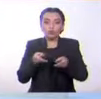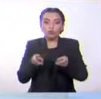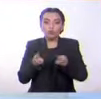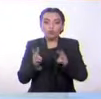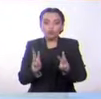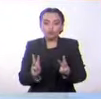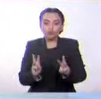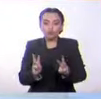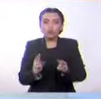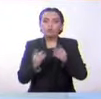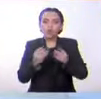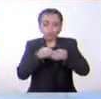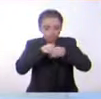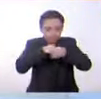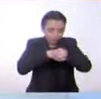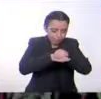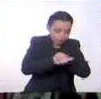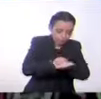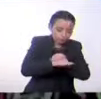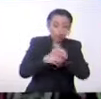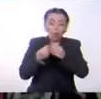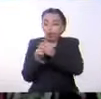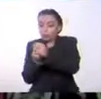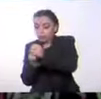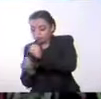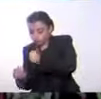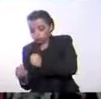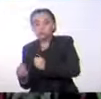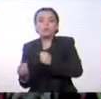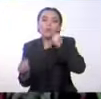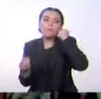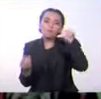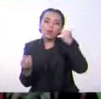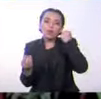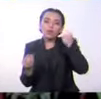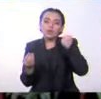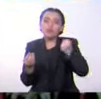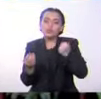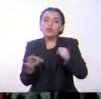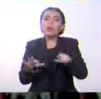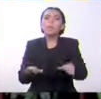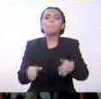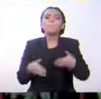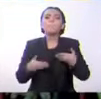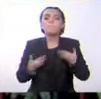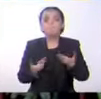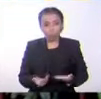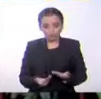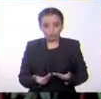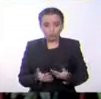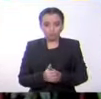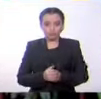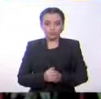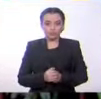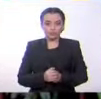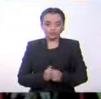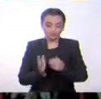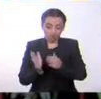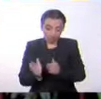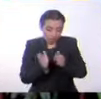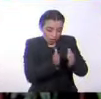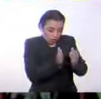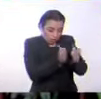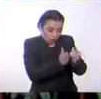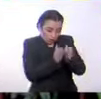tiene muchas utilidades. Entre estas utilidades está la clasificación de ellos.